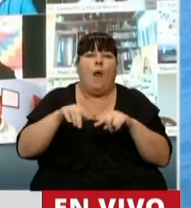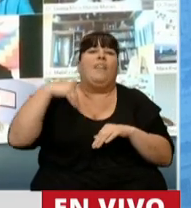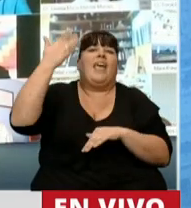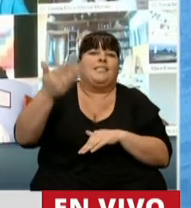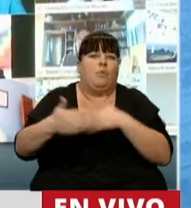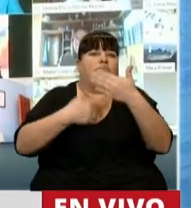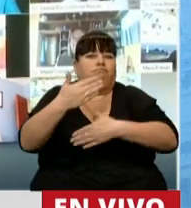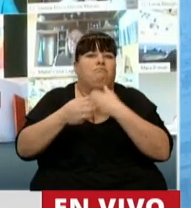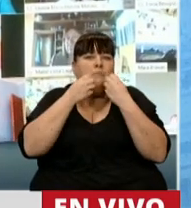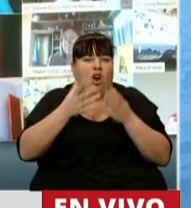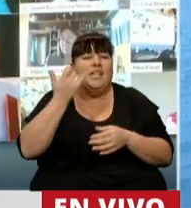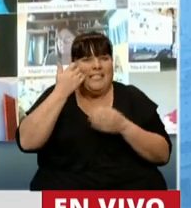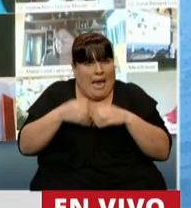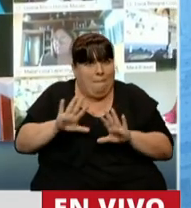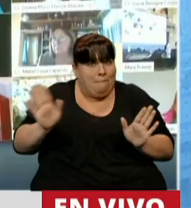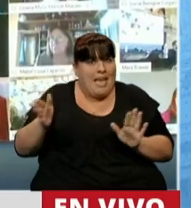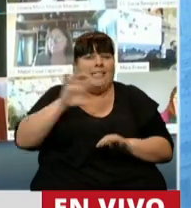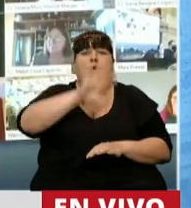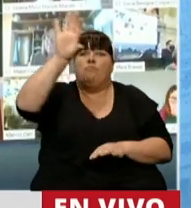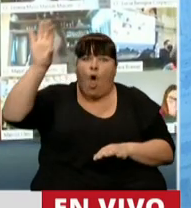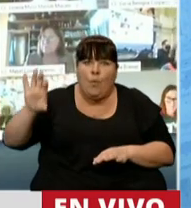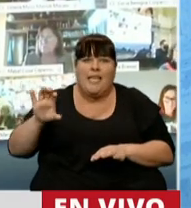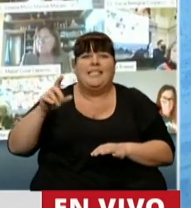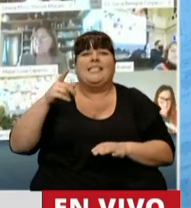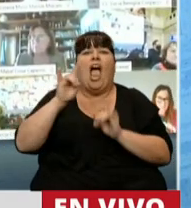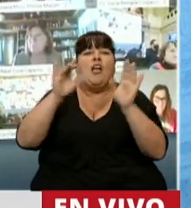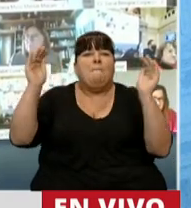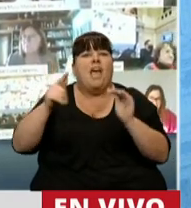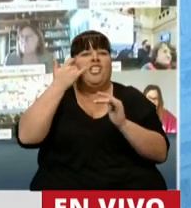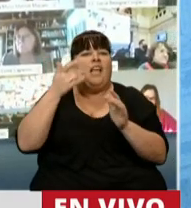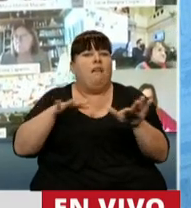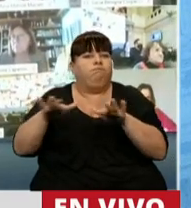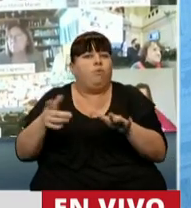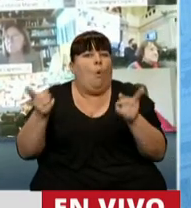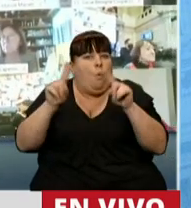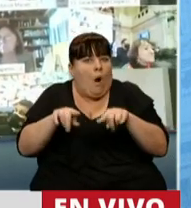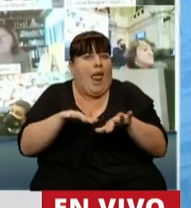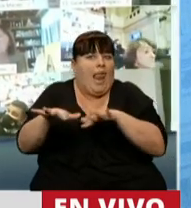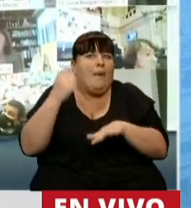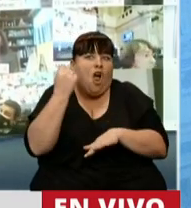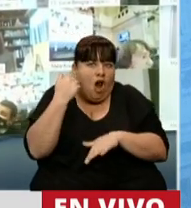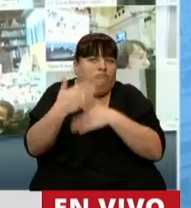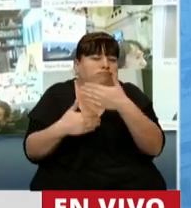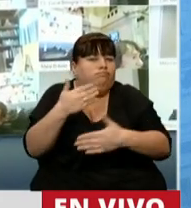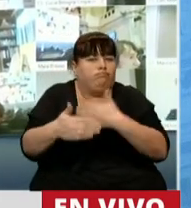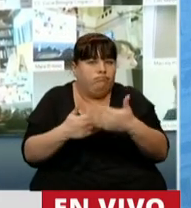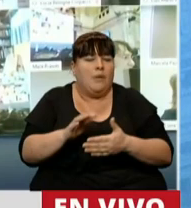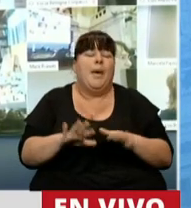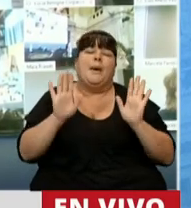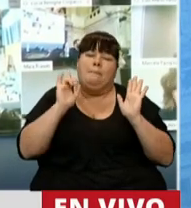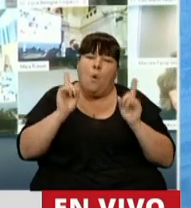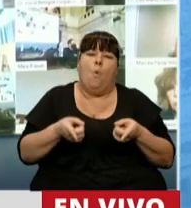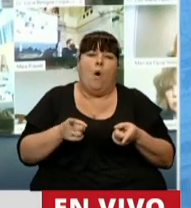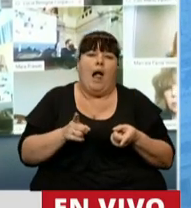posterior que ya comenzó porque en las provincias con menor nivel de contagio la actividad económica está tomando algún impulso aunque